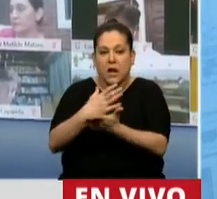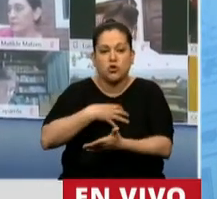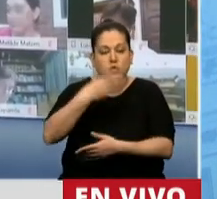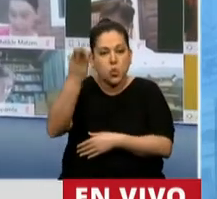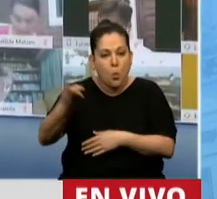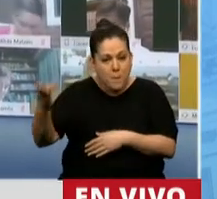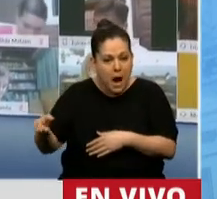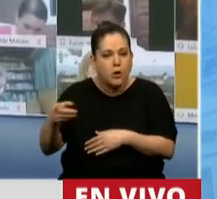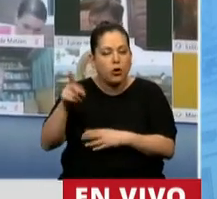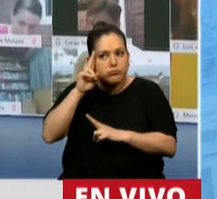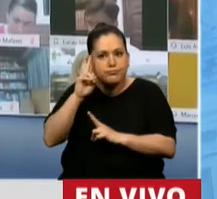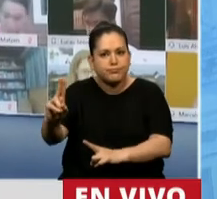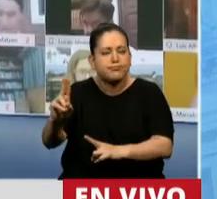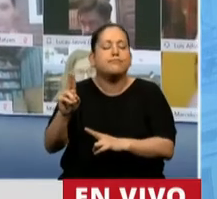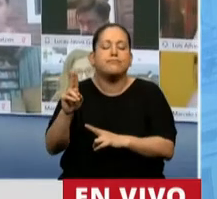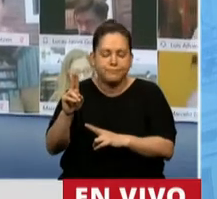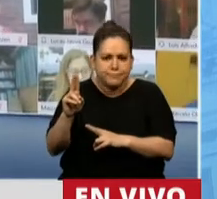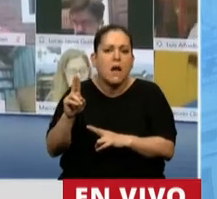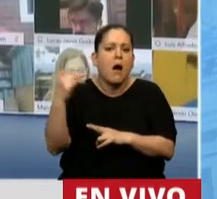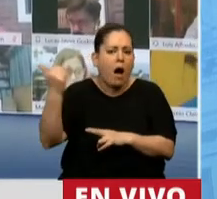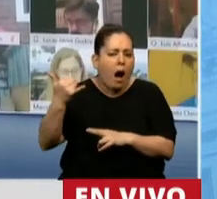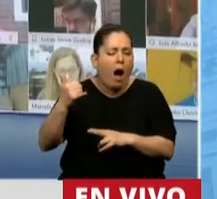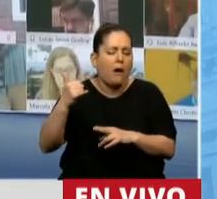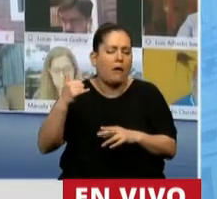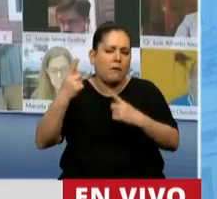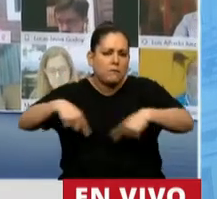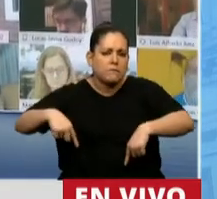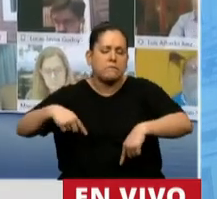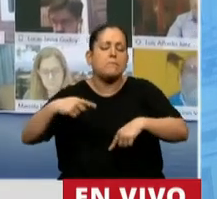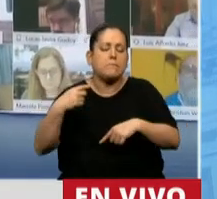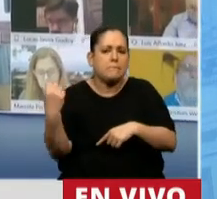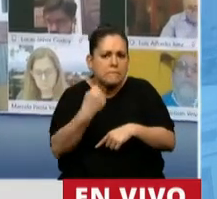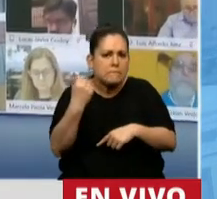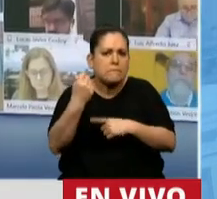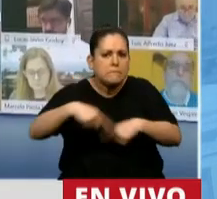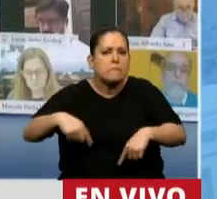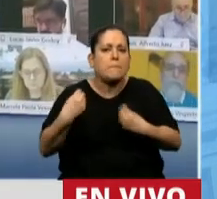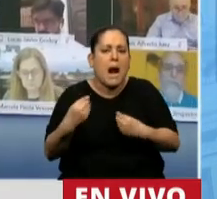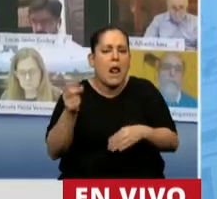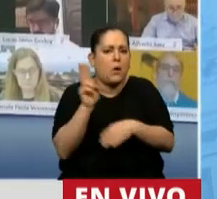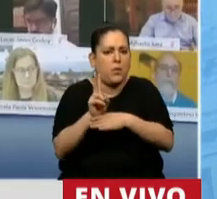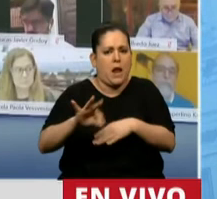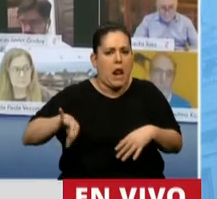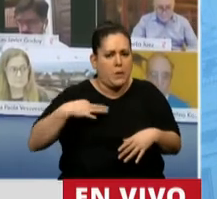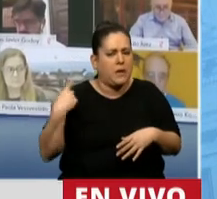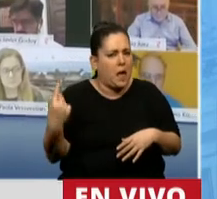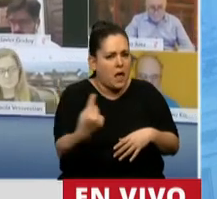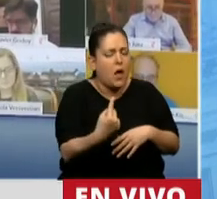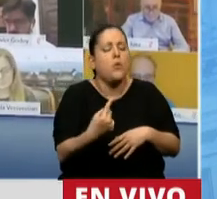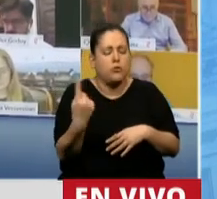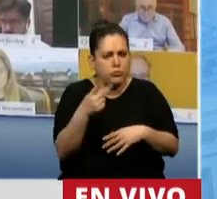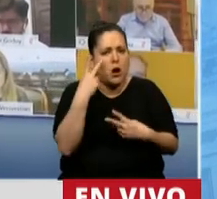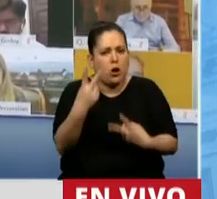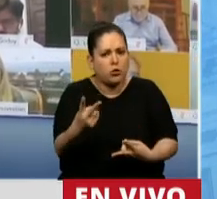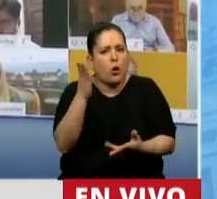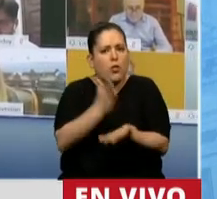protección del medio ambiente devienen en un círculo virtuoso esencial para cuidar la vida. Destacamos el derecho